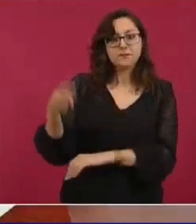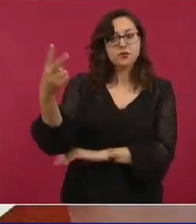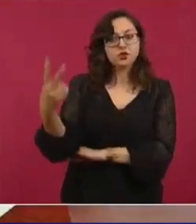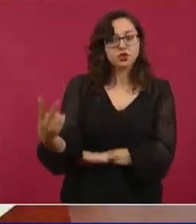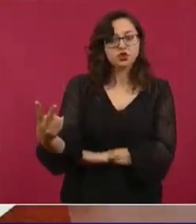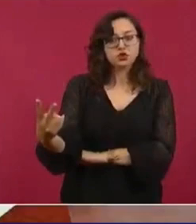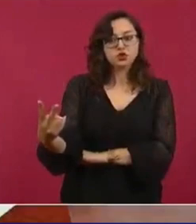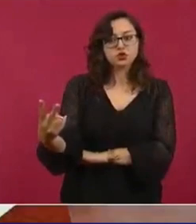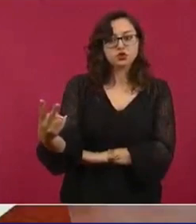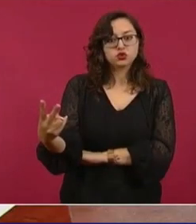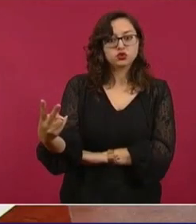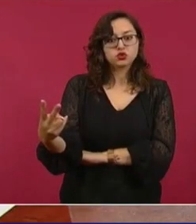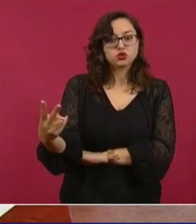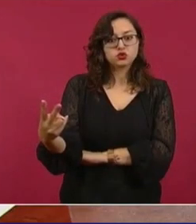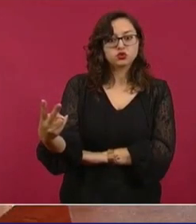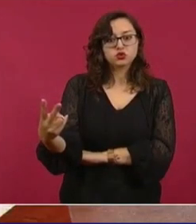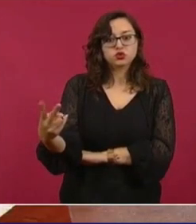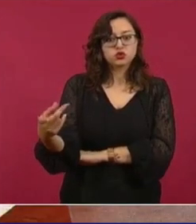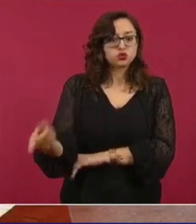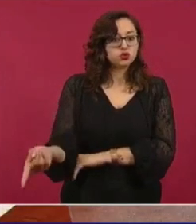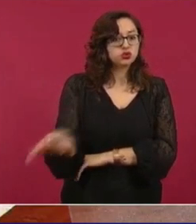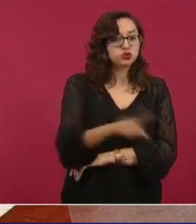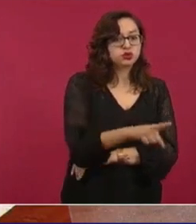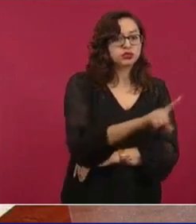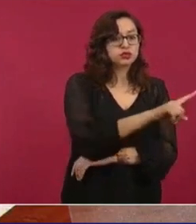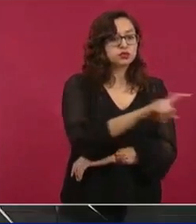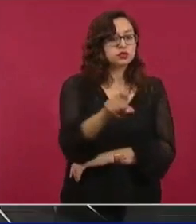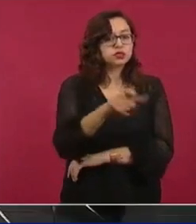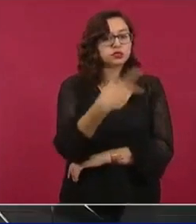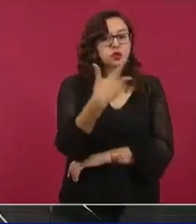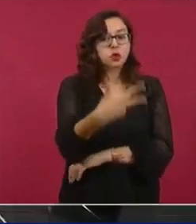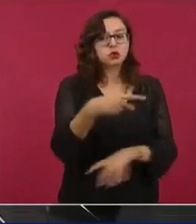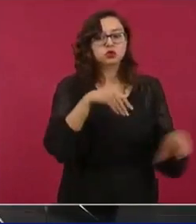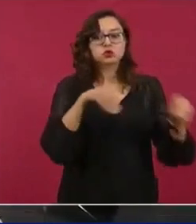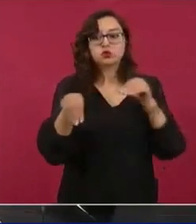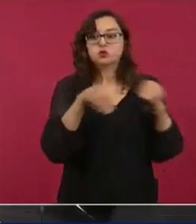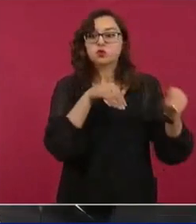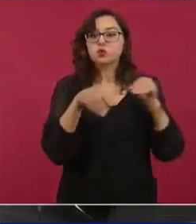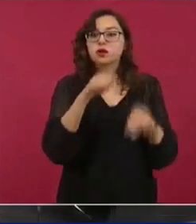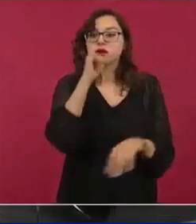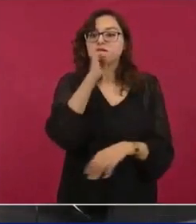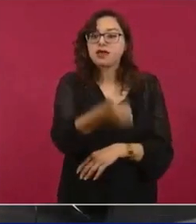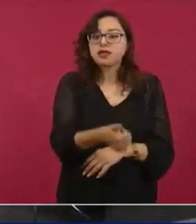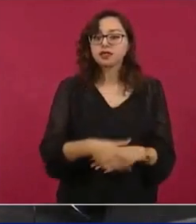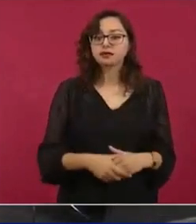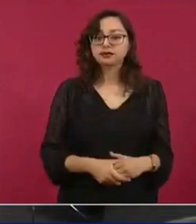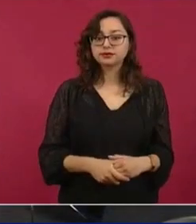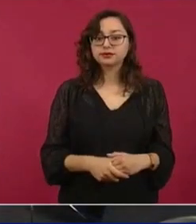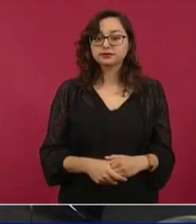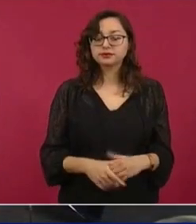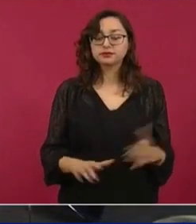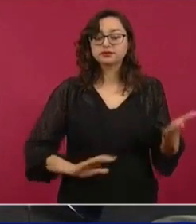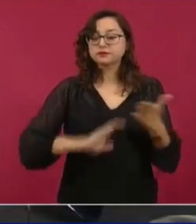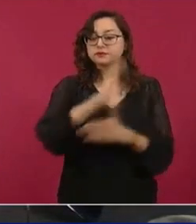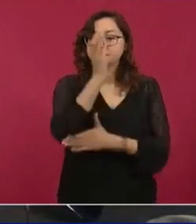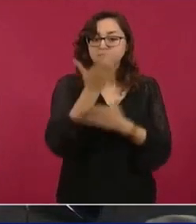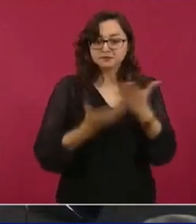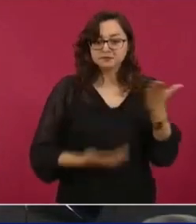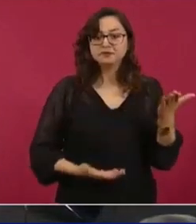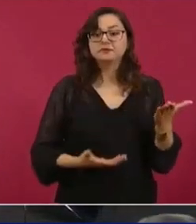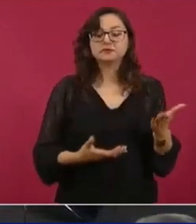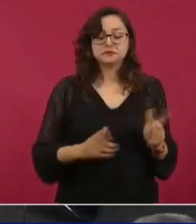dos hay inversión. En 108 tienen los contratos y lo que están haciendo